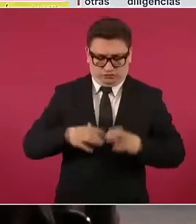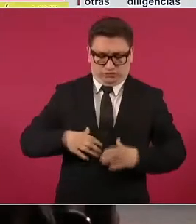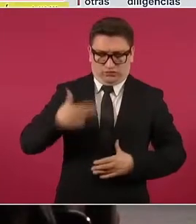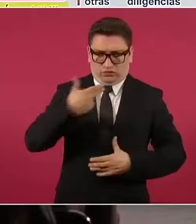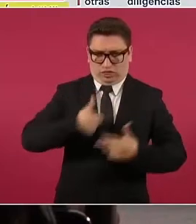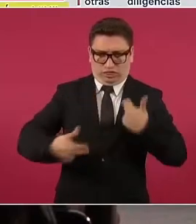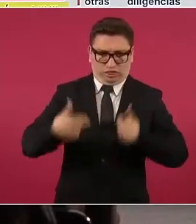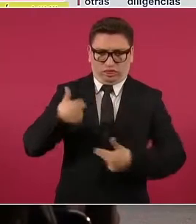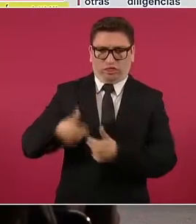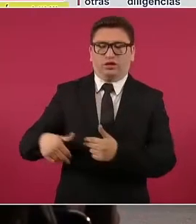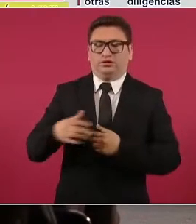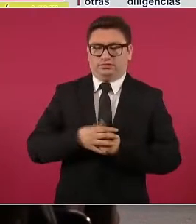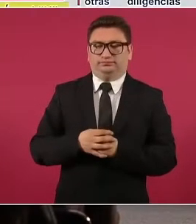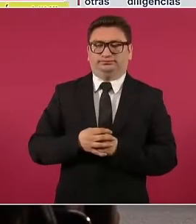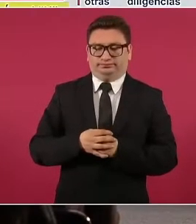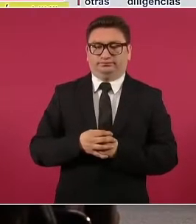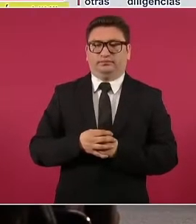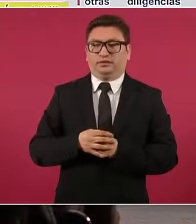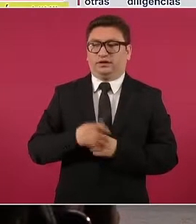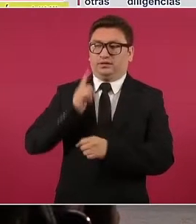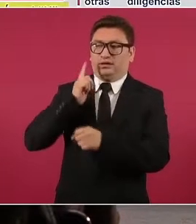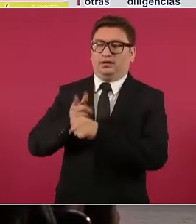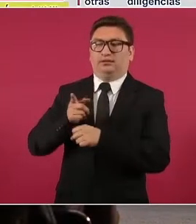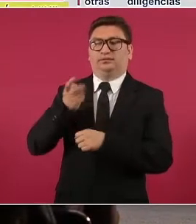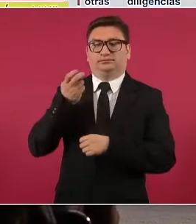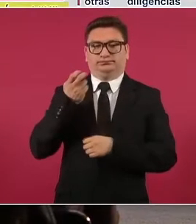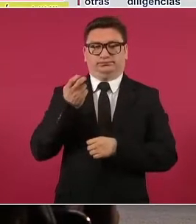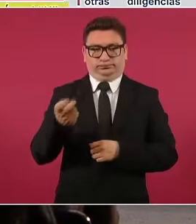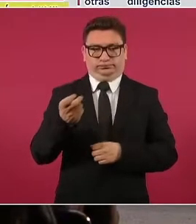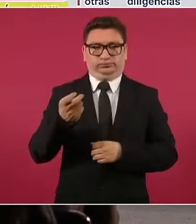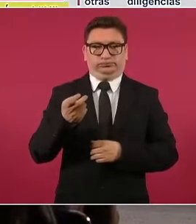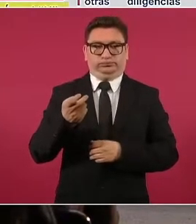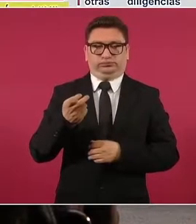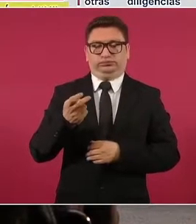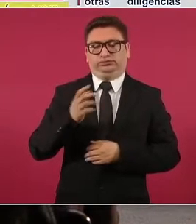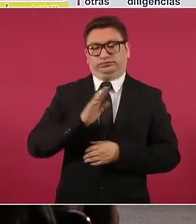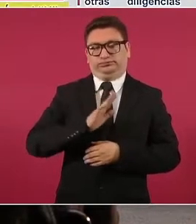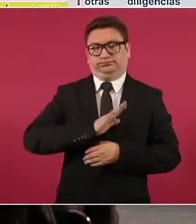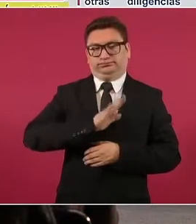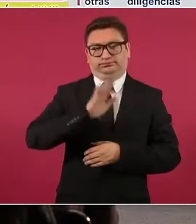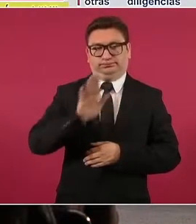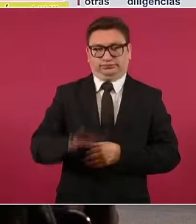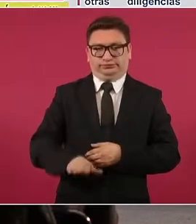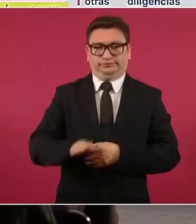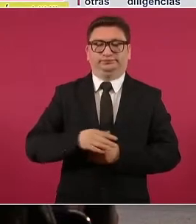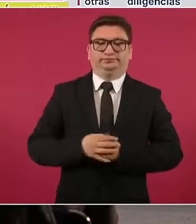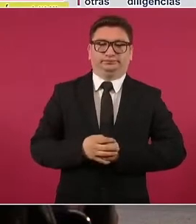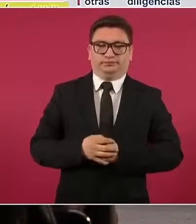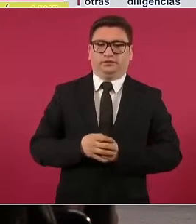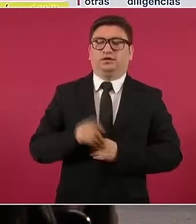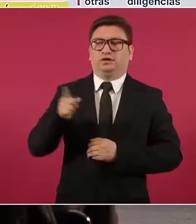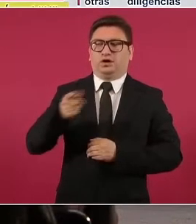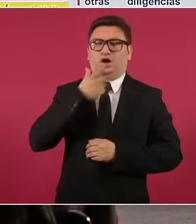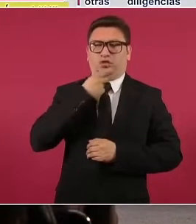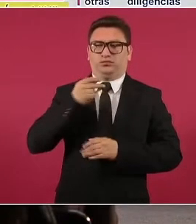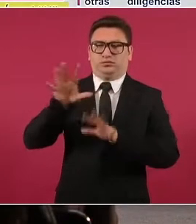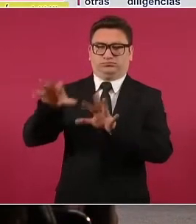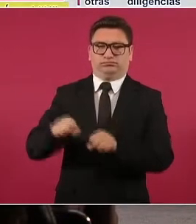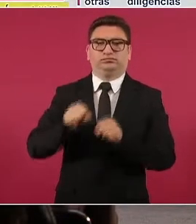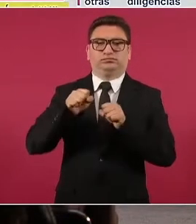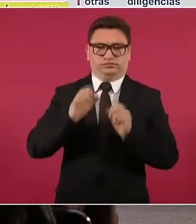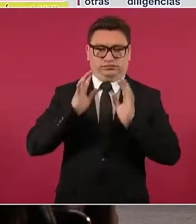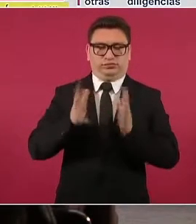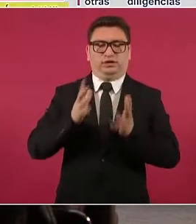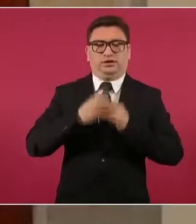y extremidades inferiores, que fueron las que le ocasionaron la pérdida de la vida. Ya está detenido y vamos a estar